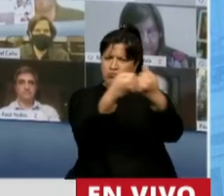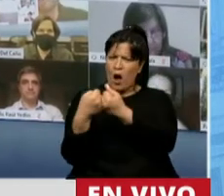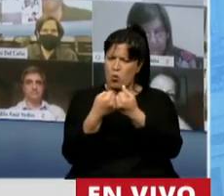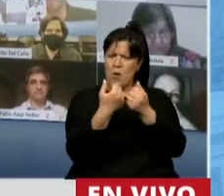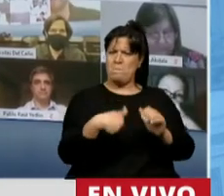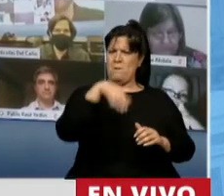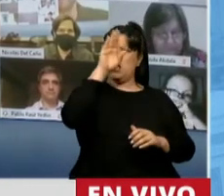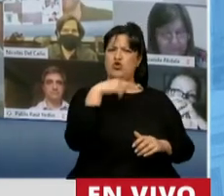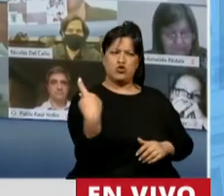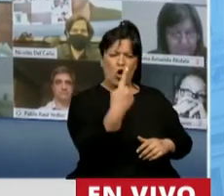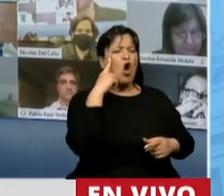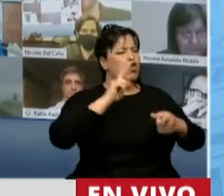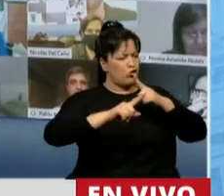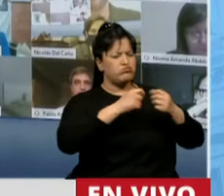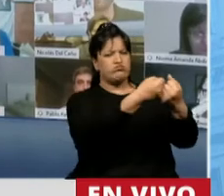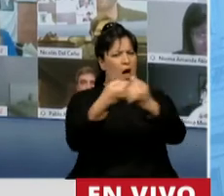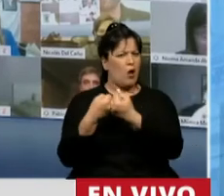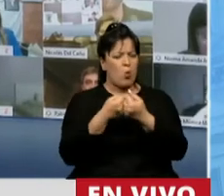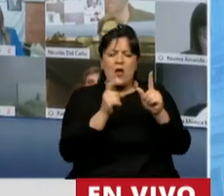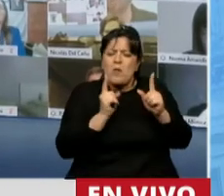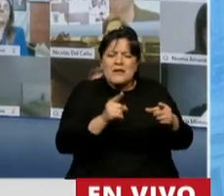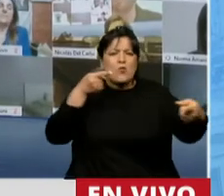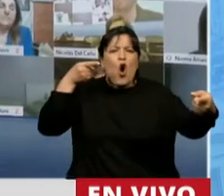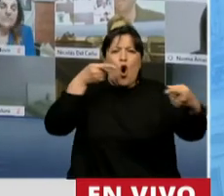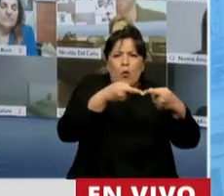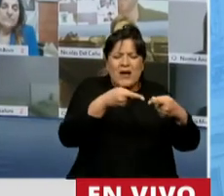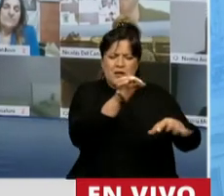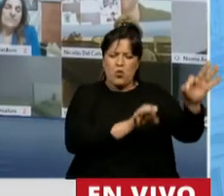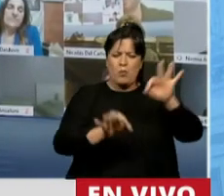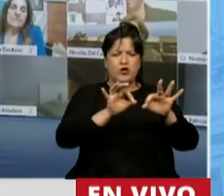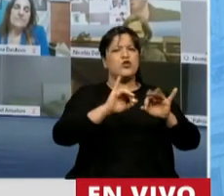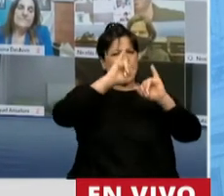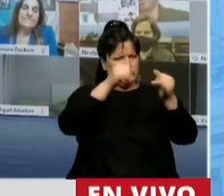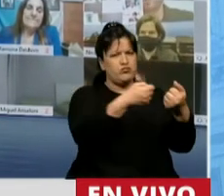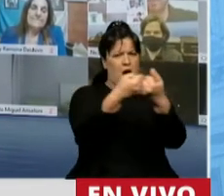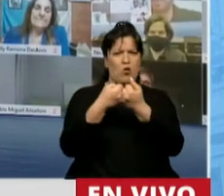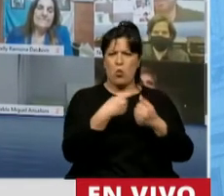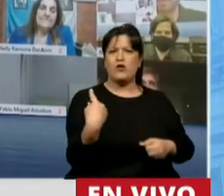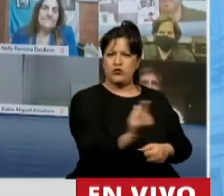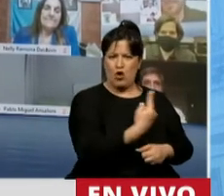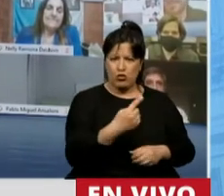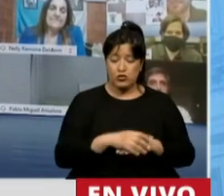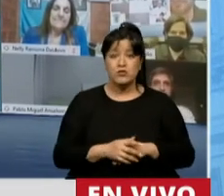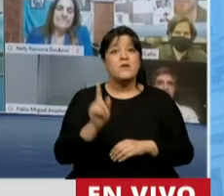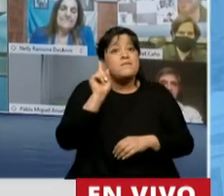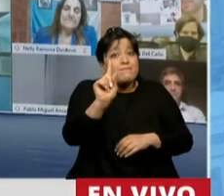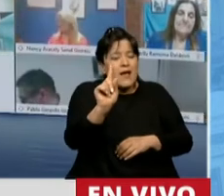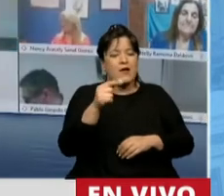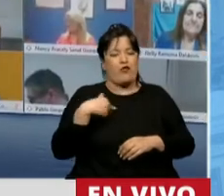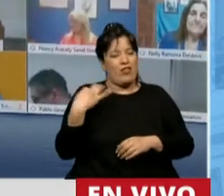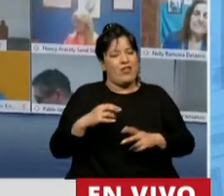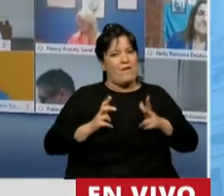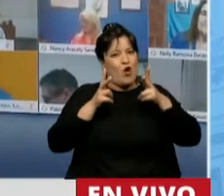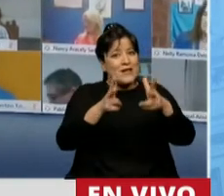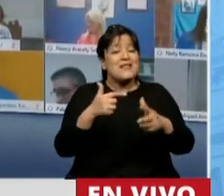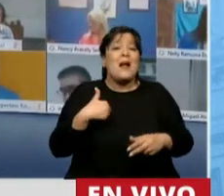y estamos de acuerdo con el espíritu de este proyecto de ley. Lo que no puedo dejar de decir es que